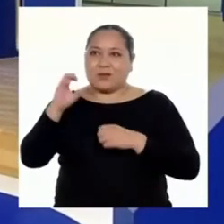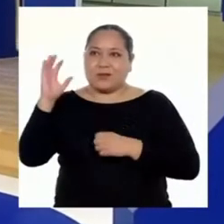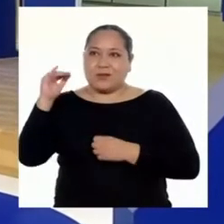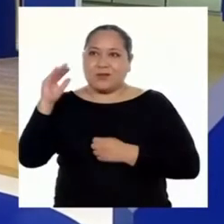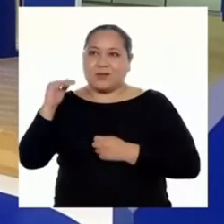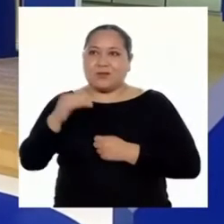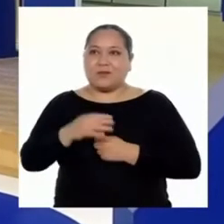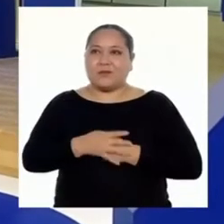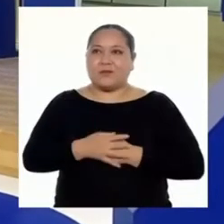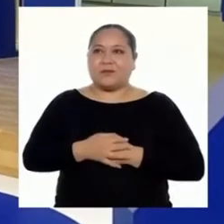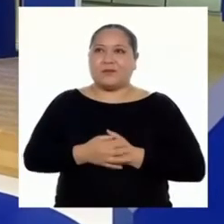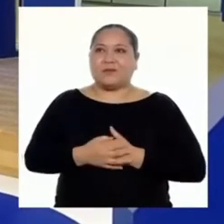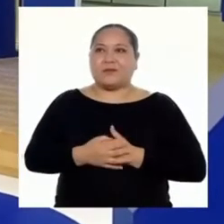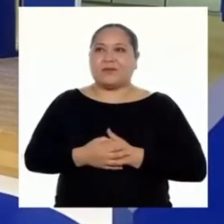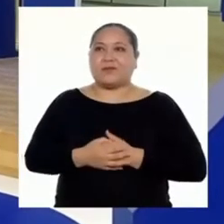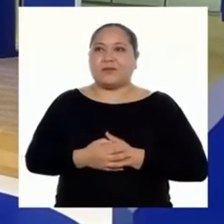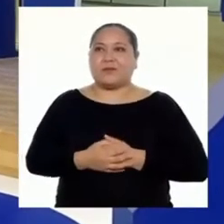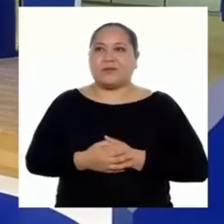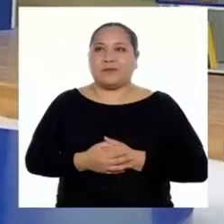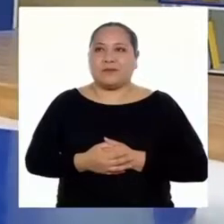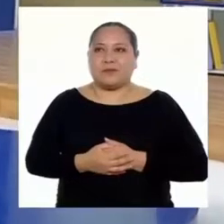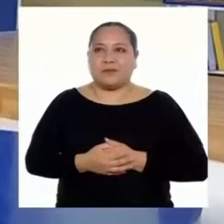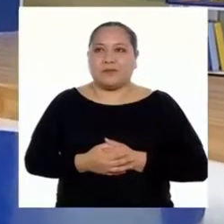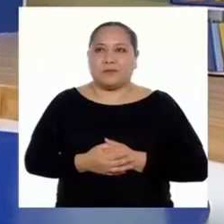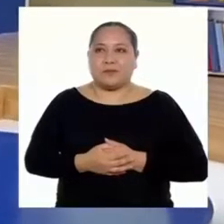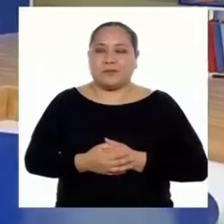¡Chao!